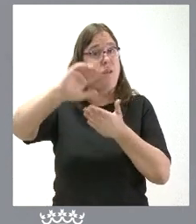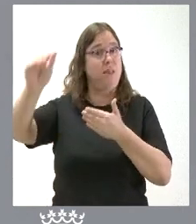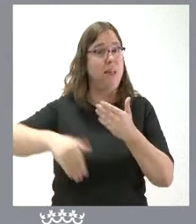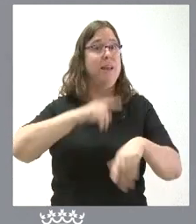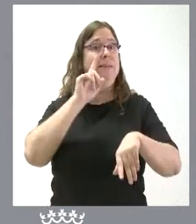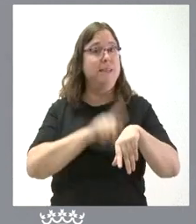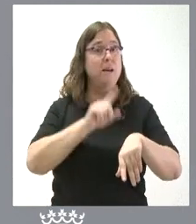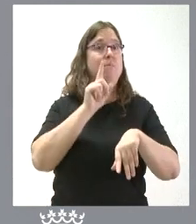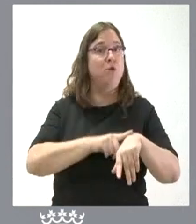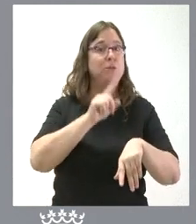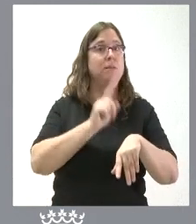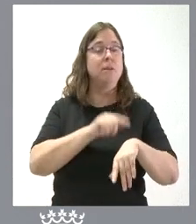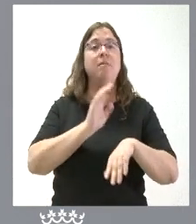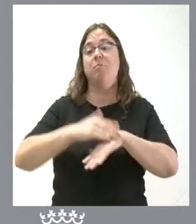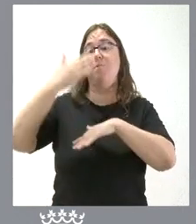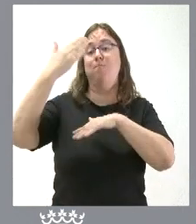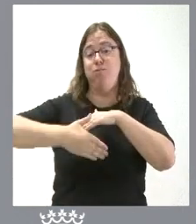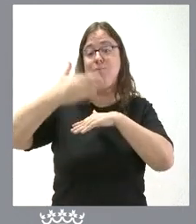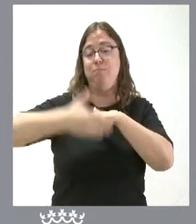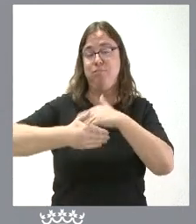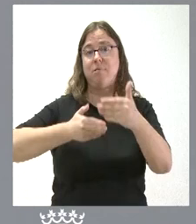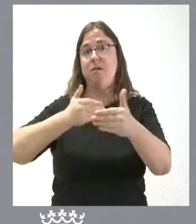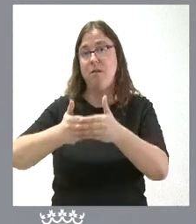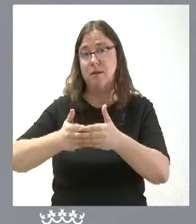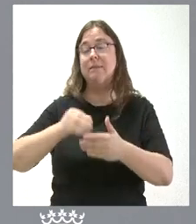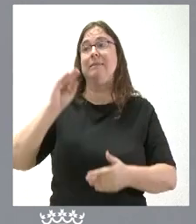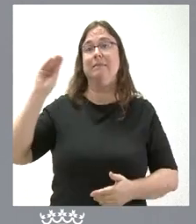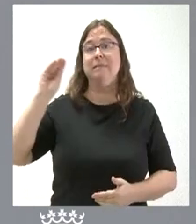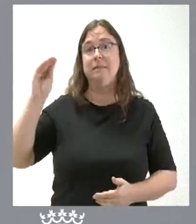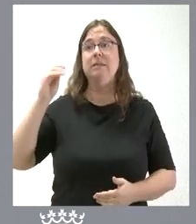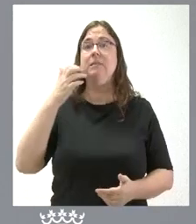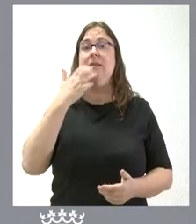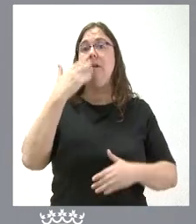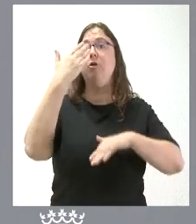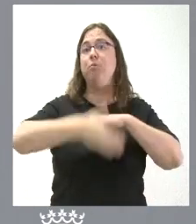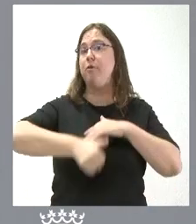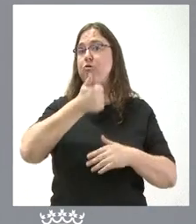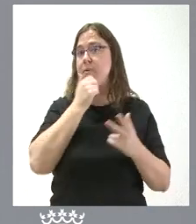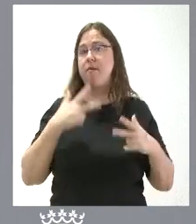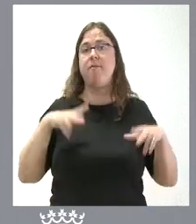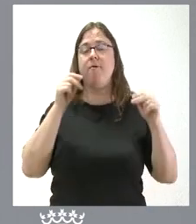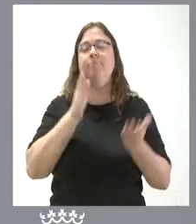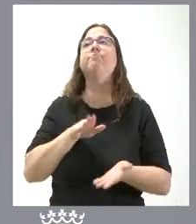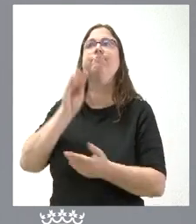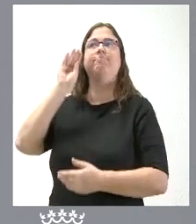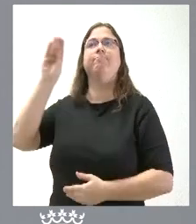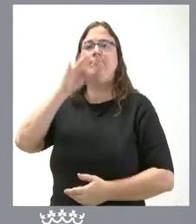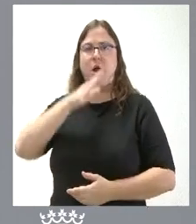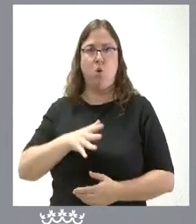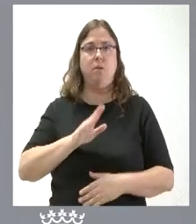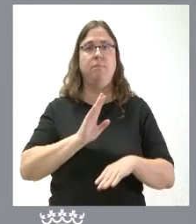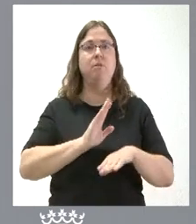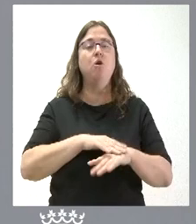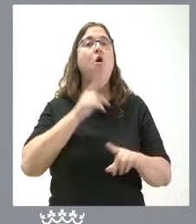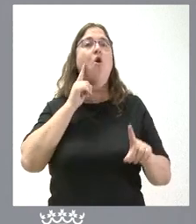para que prescriba la posibilidad del requerimiento y por tanto sin que este plazo haya concluido nosotros presentamos este requerimiento previo con el